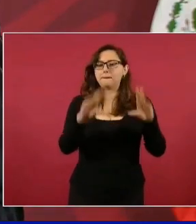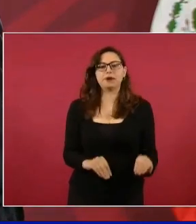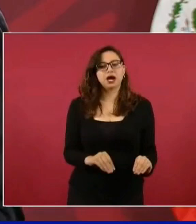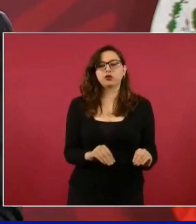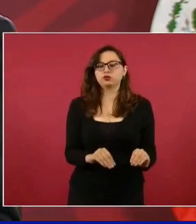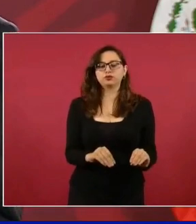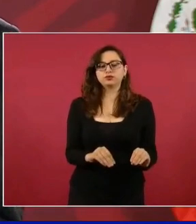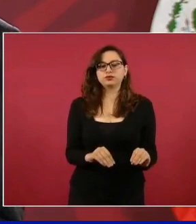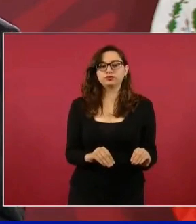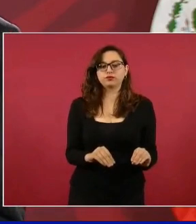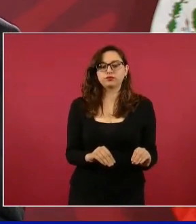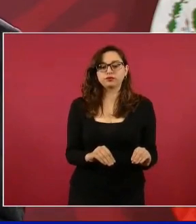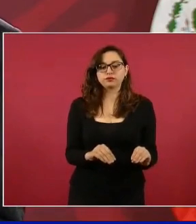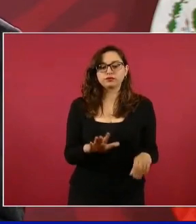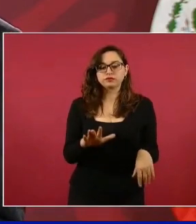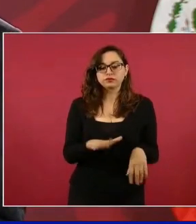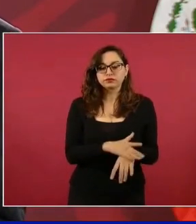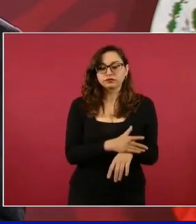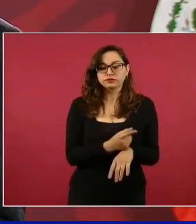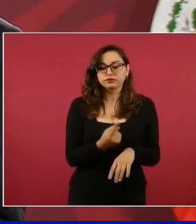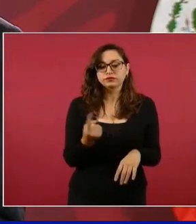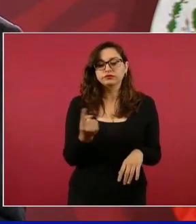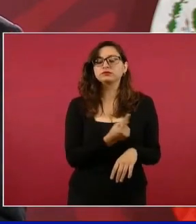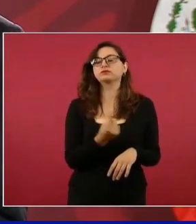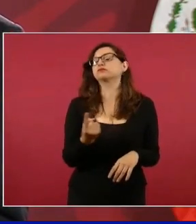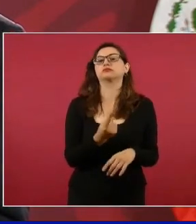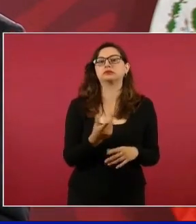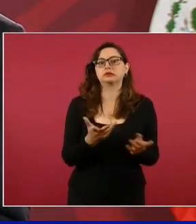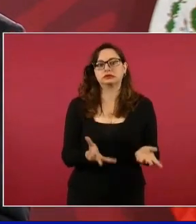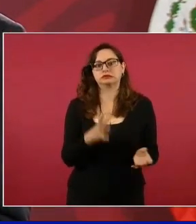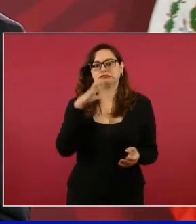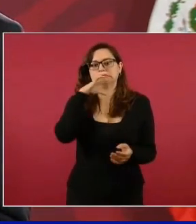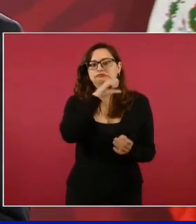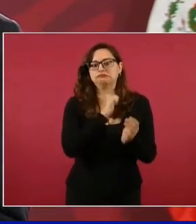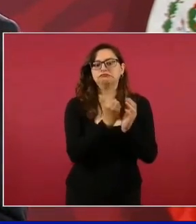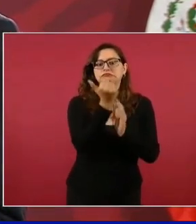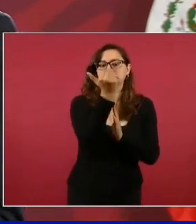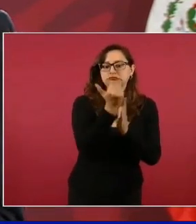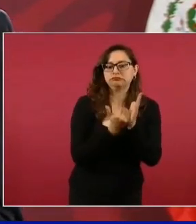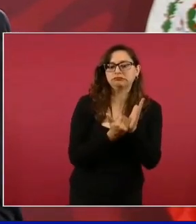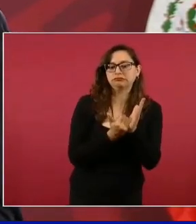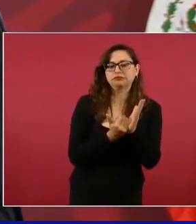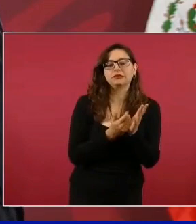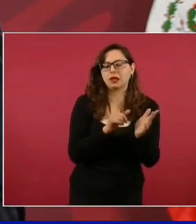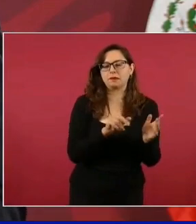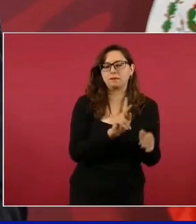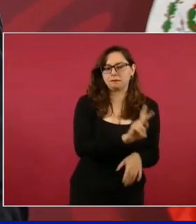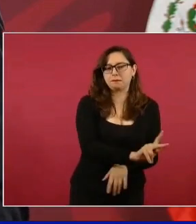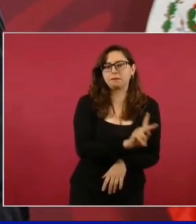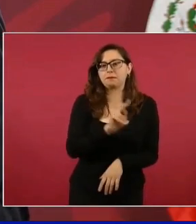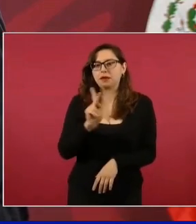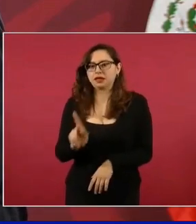carro, porque al subir las tasas de interés ya no puede haber